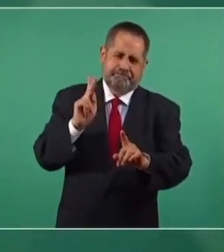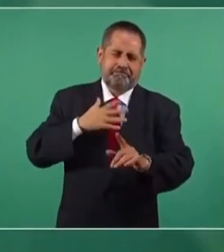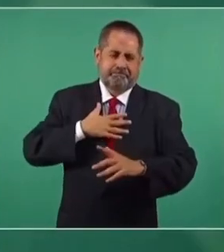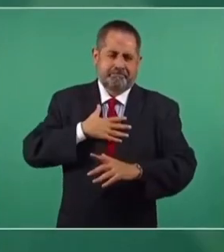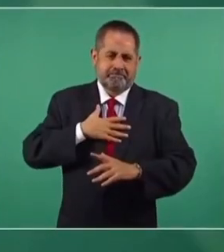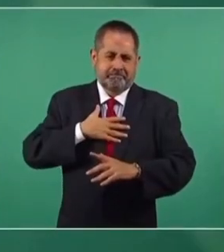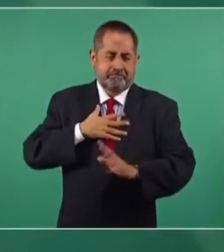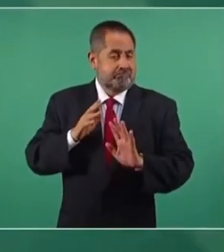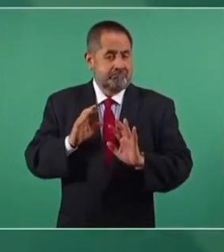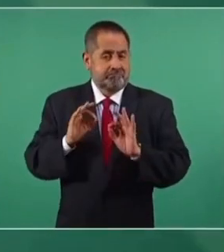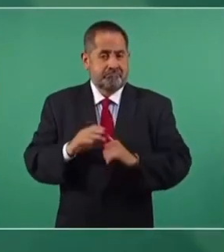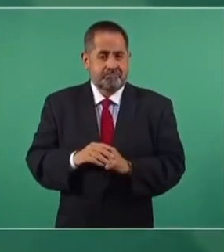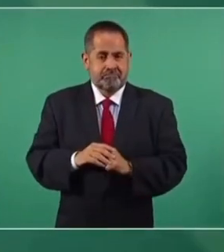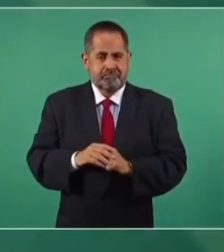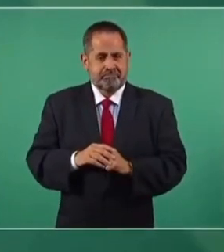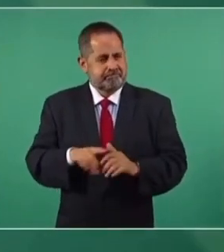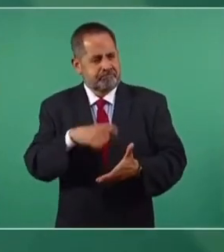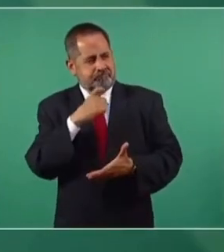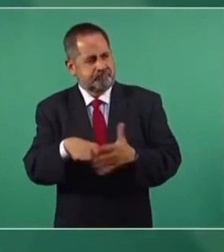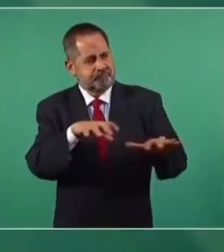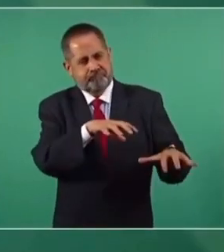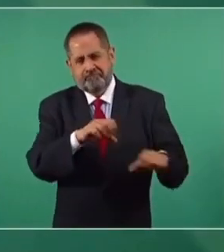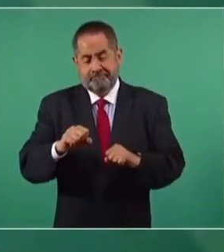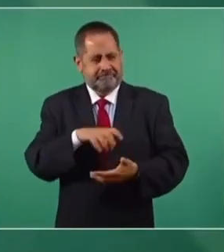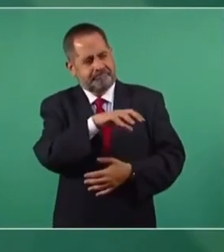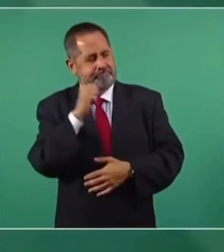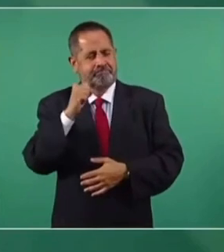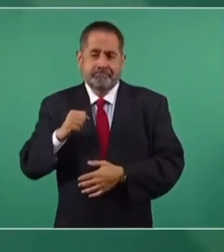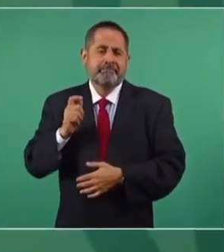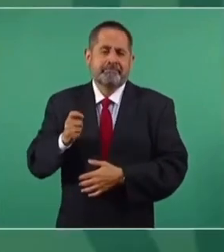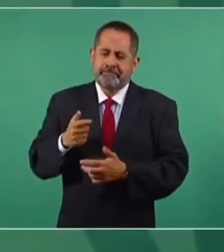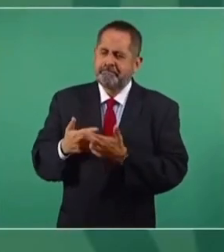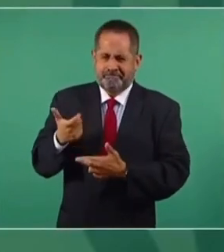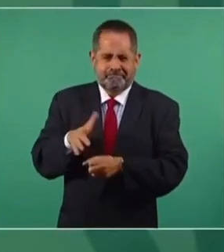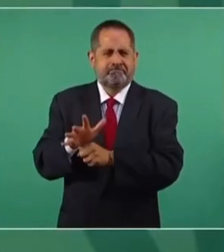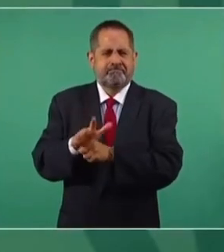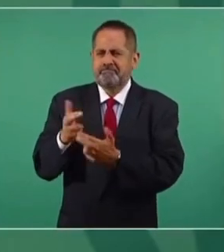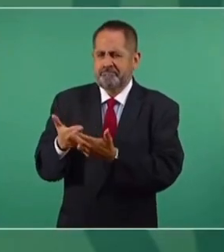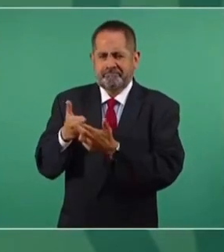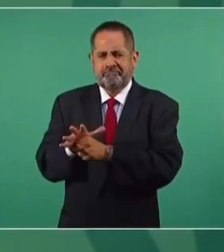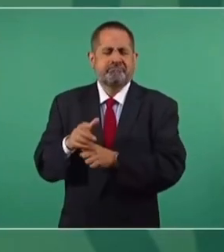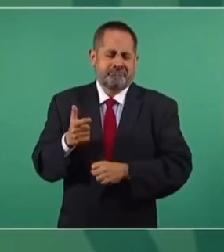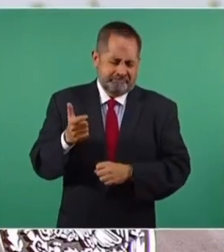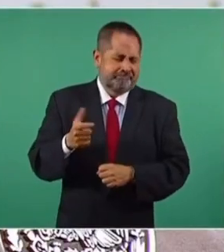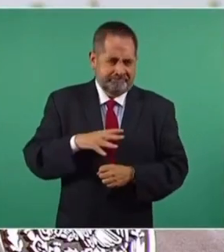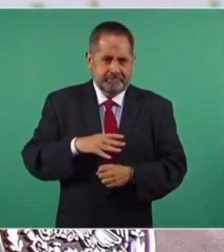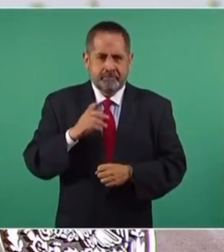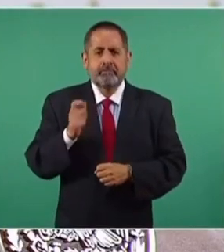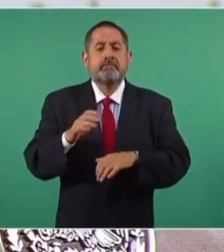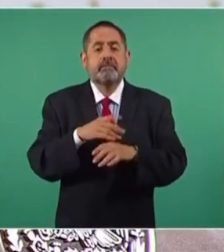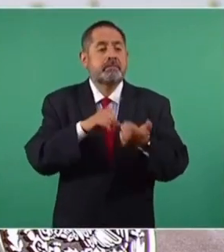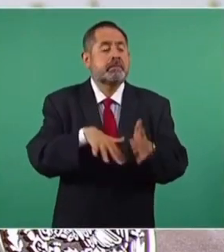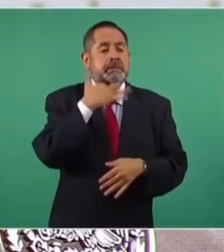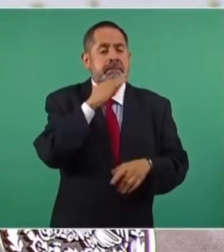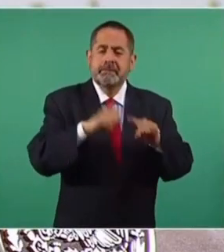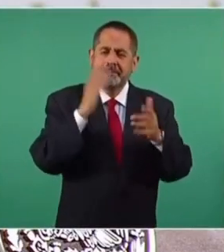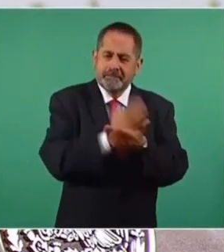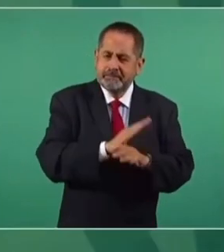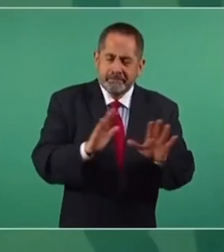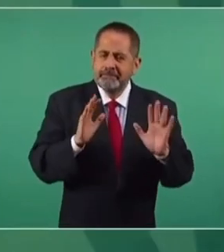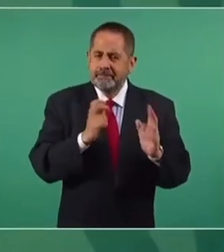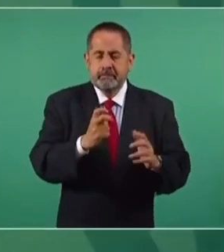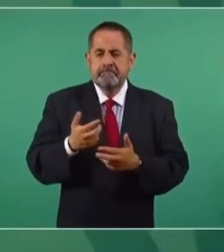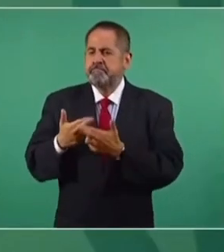salimos de compra, acabamos de comprar una refinería. Están bien las finanzas públicas. ¿Y saben por están bien? Porque no hay corrupción.